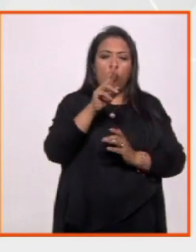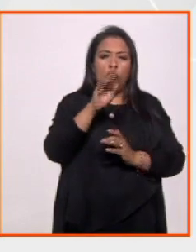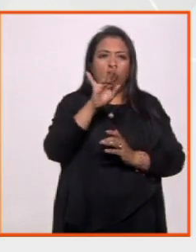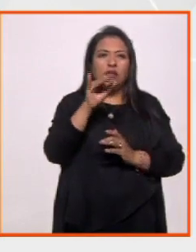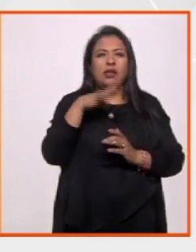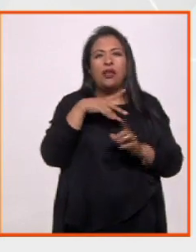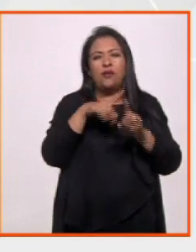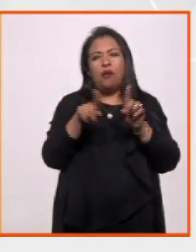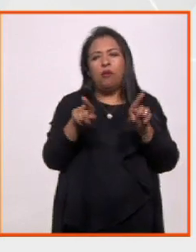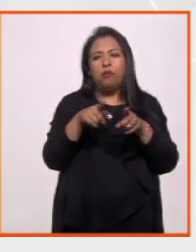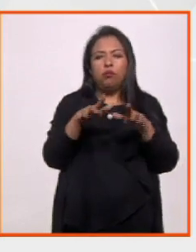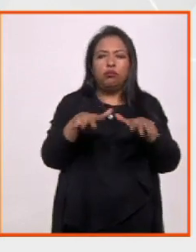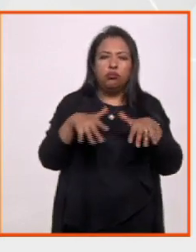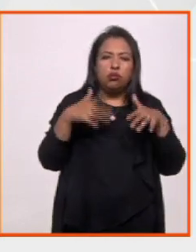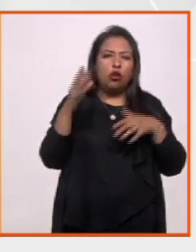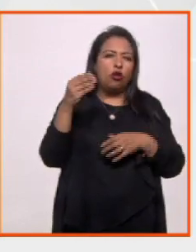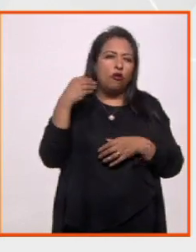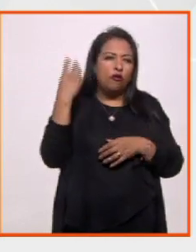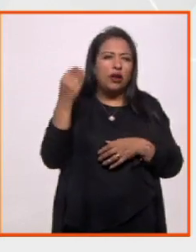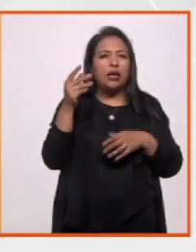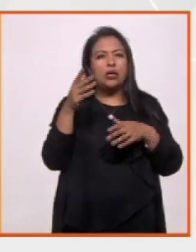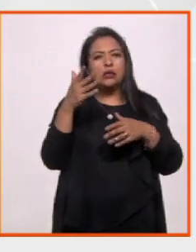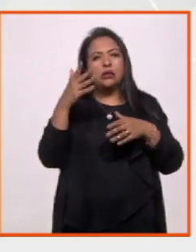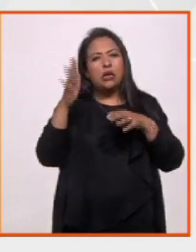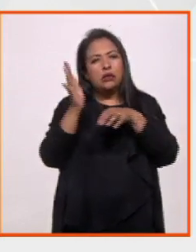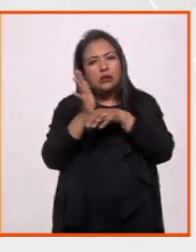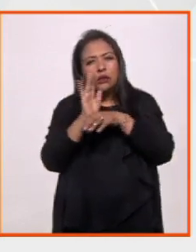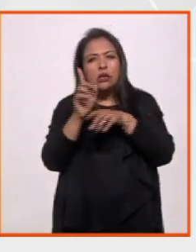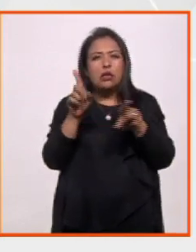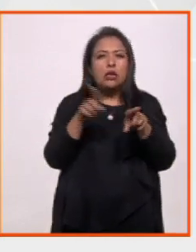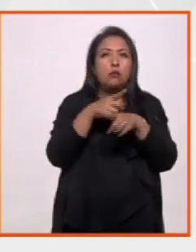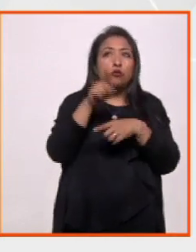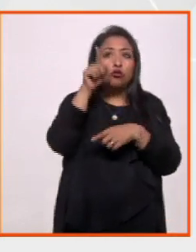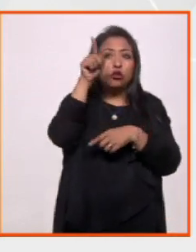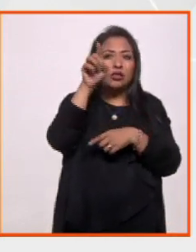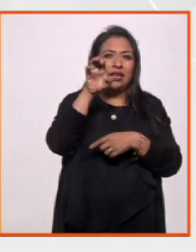serie de conciertos, conferencias, ciclos de cine y música espacial.